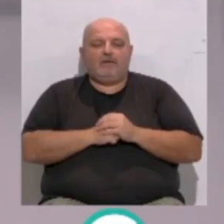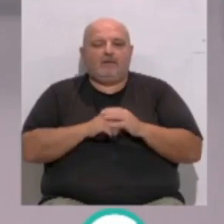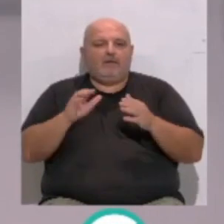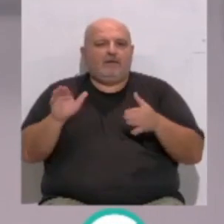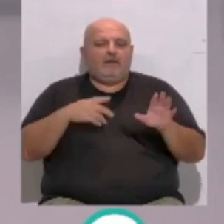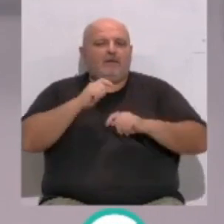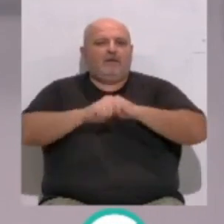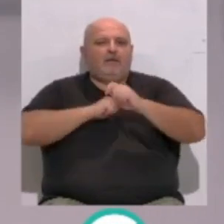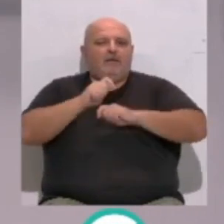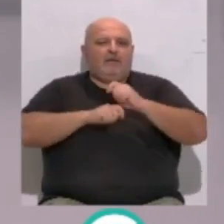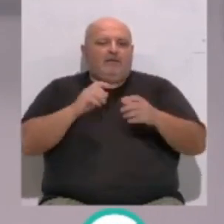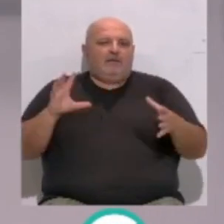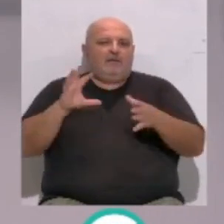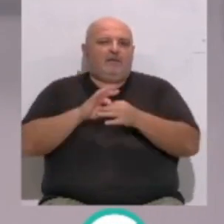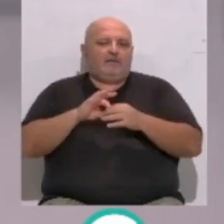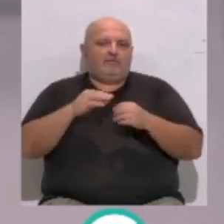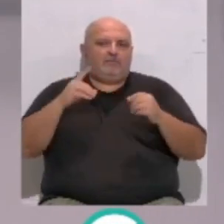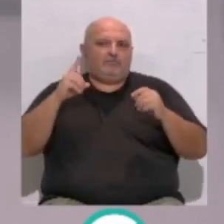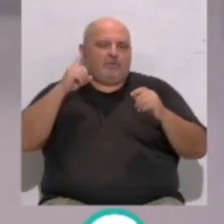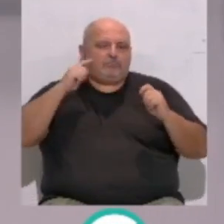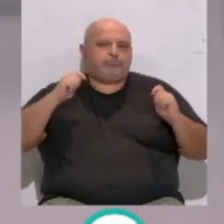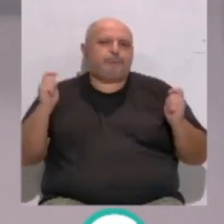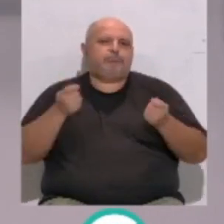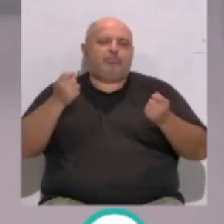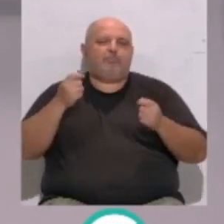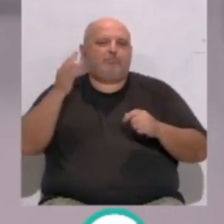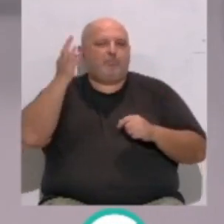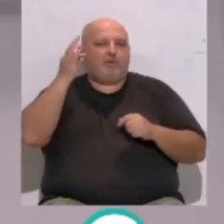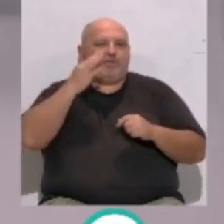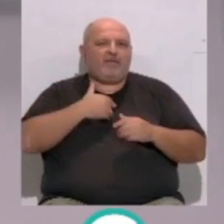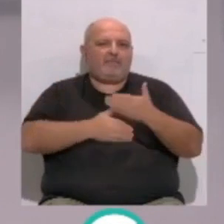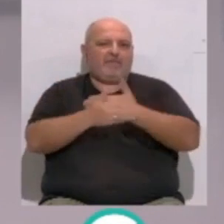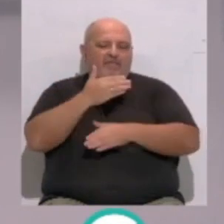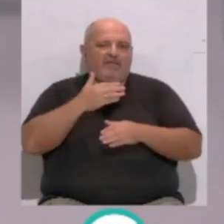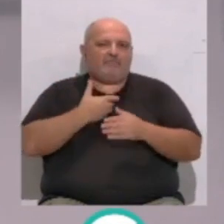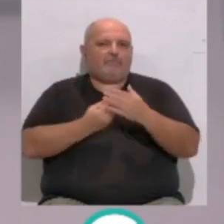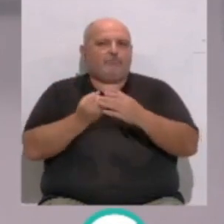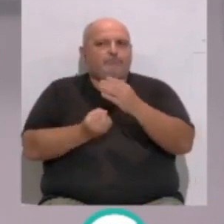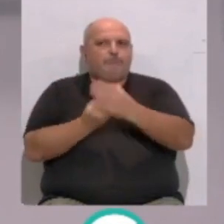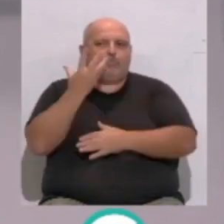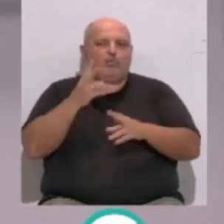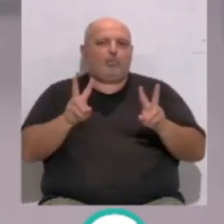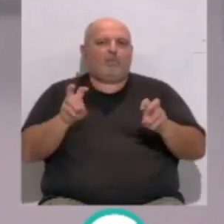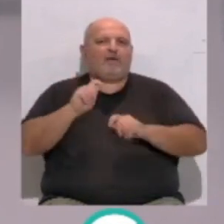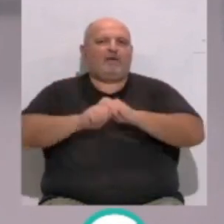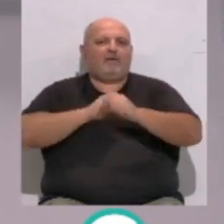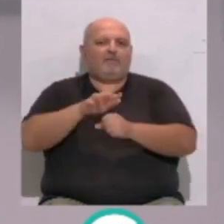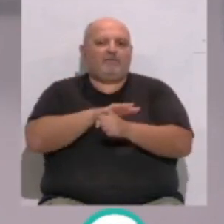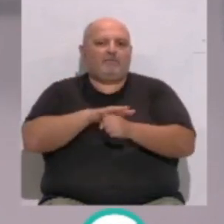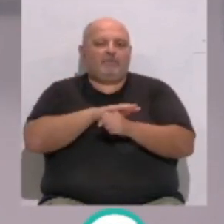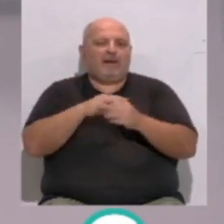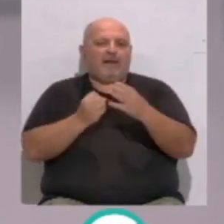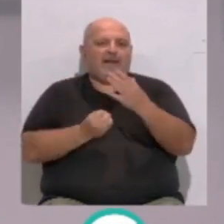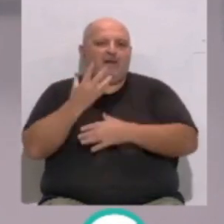El asociacionismo como bandera de empoderamiento para la mujer con discapacidad ha nacido una nueva asociación en la provincia para